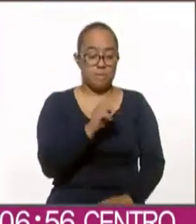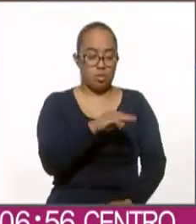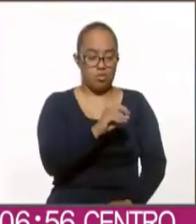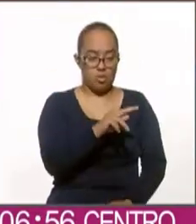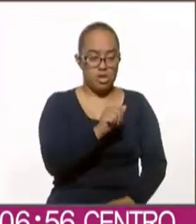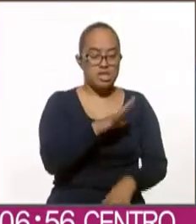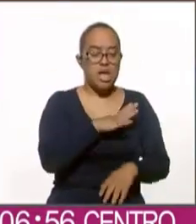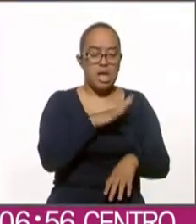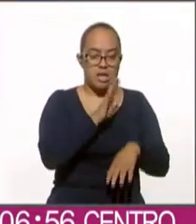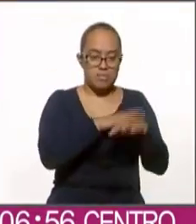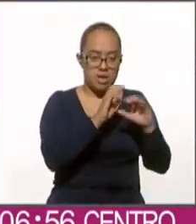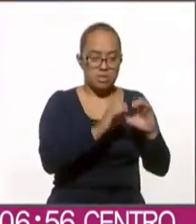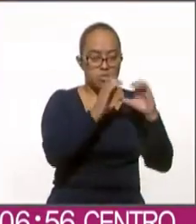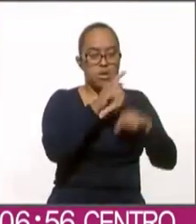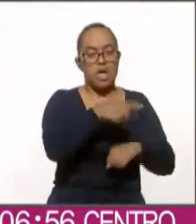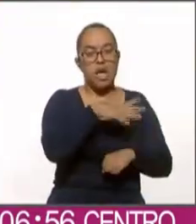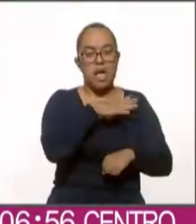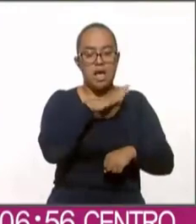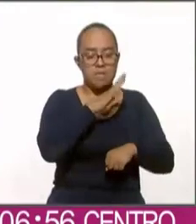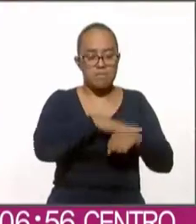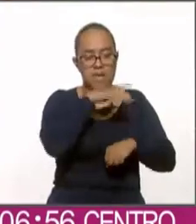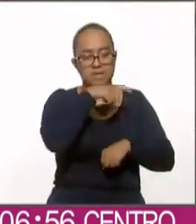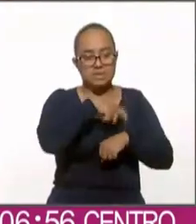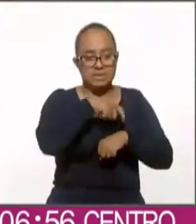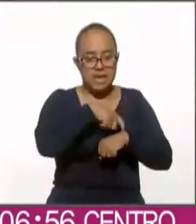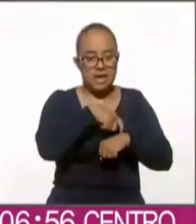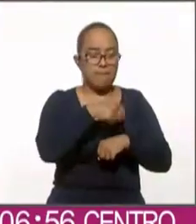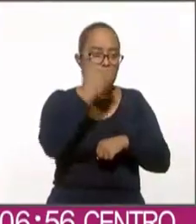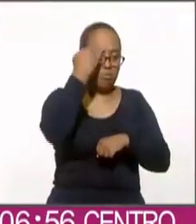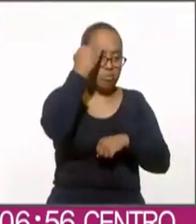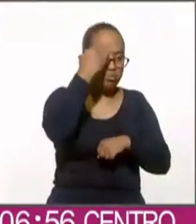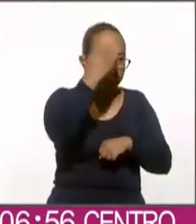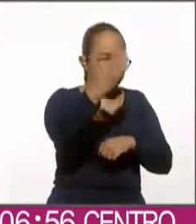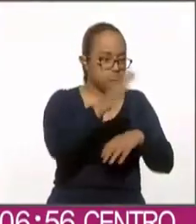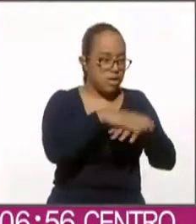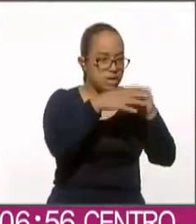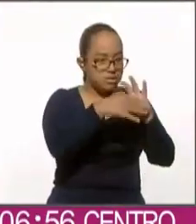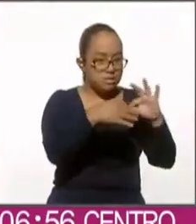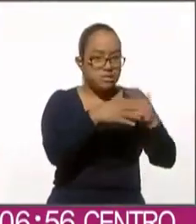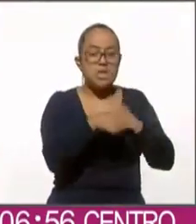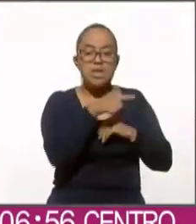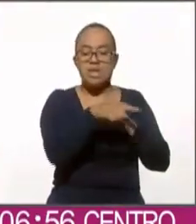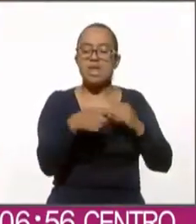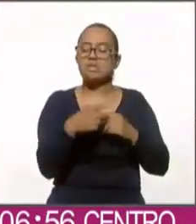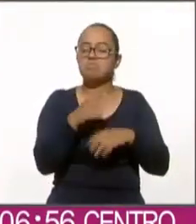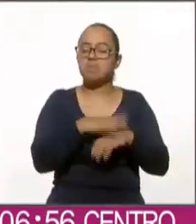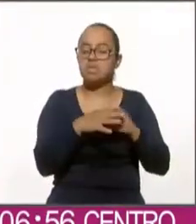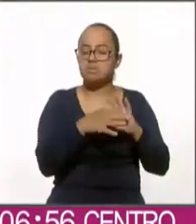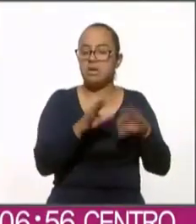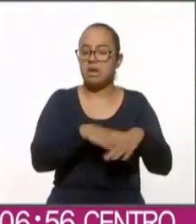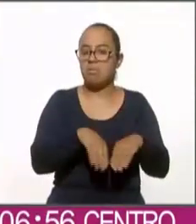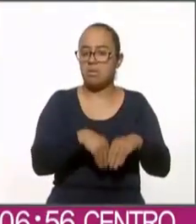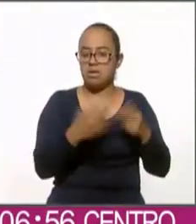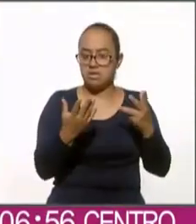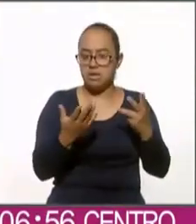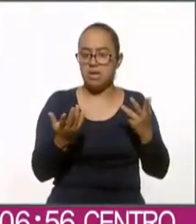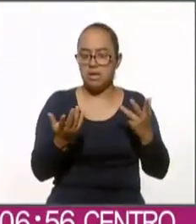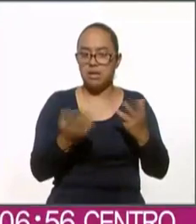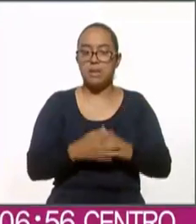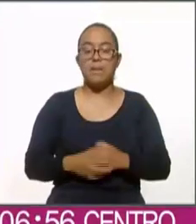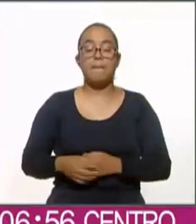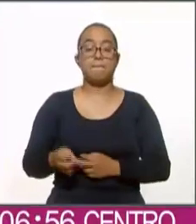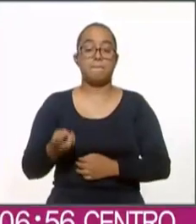proceso tuvieron más tiempo se explicó mejor y pues no hubo sorpresas fue como como